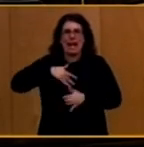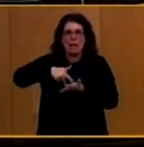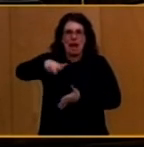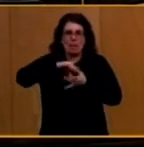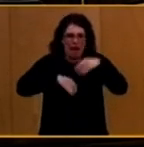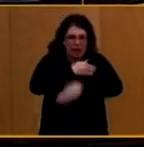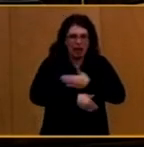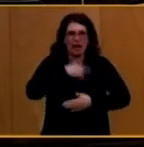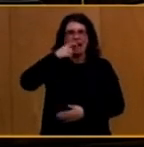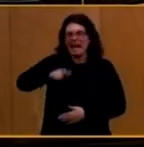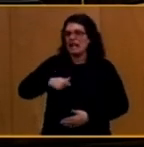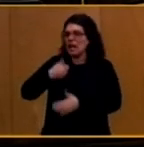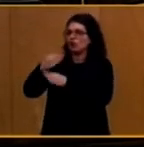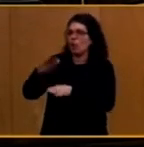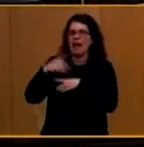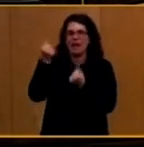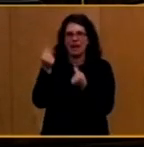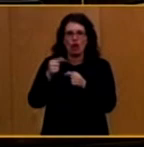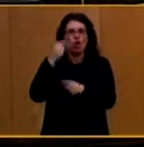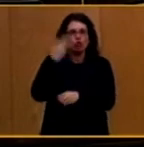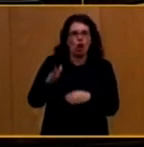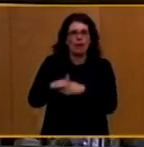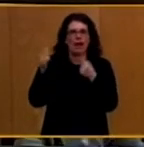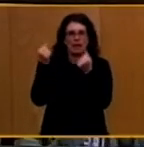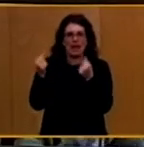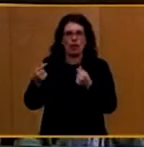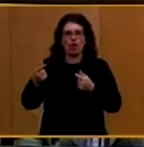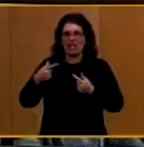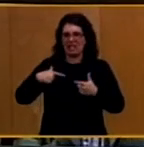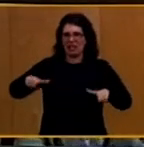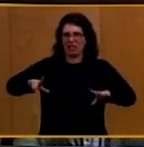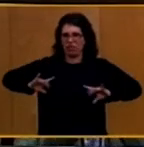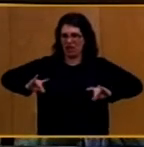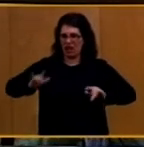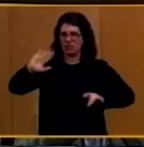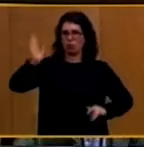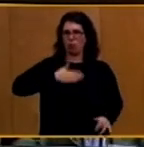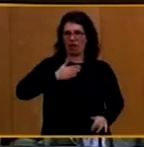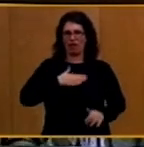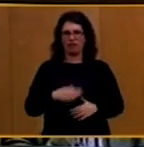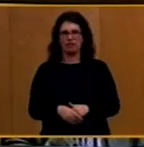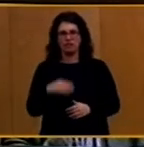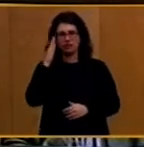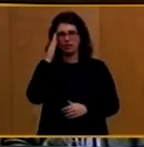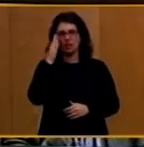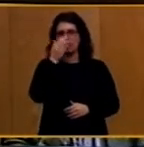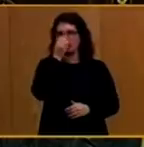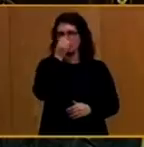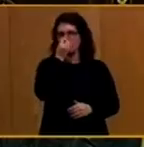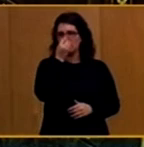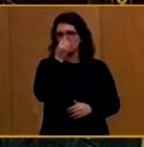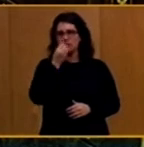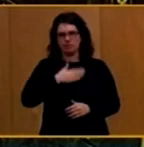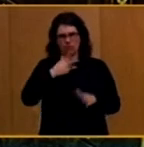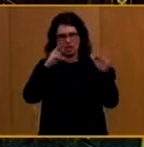recursos y que le sobran dinero y fincas y propiedades. Claro que hemos tenido una pérdida de 70.000 millones en la